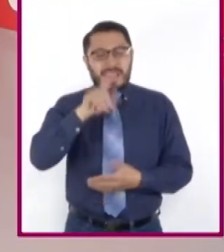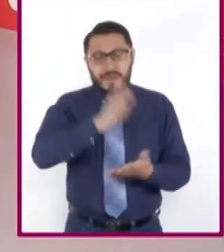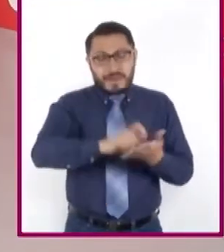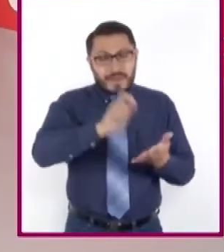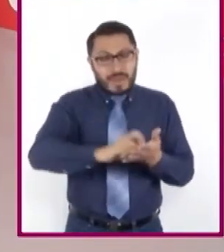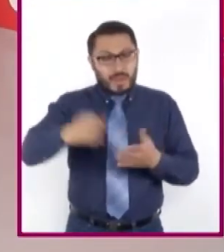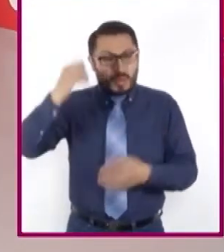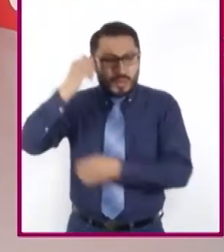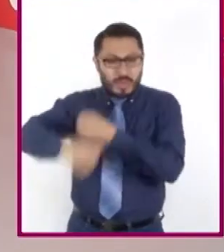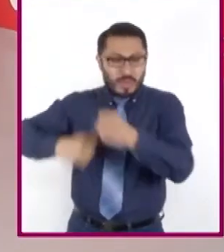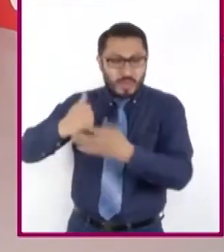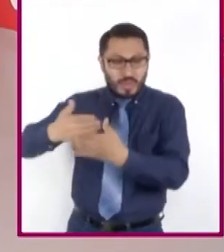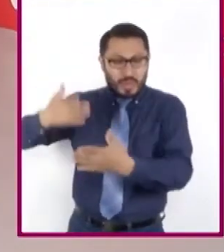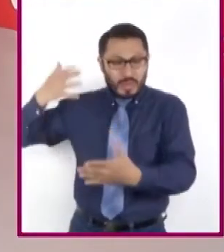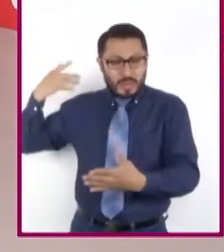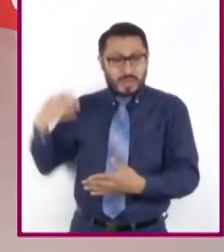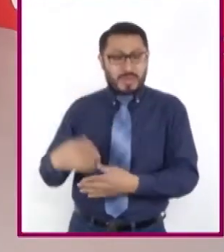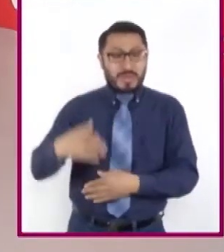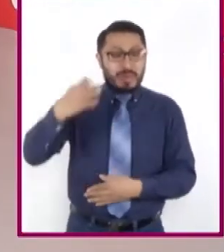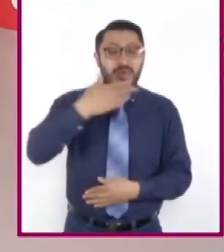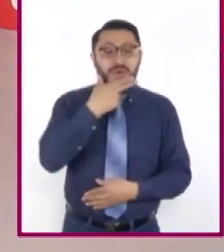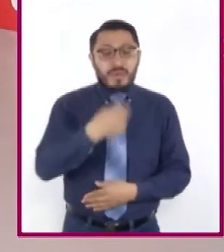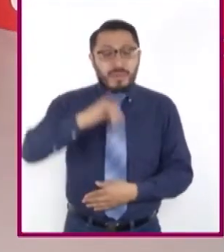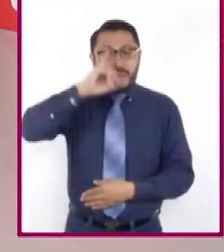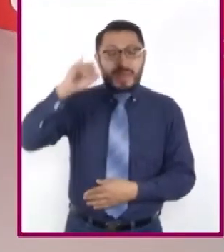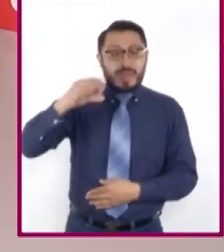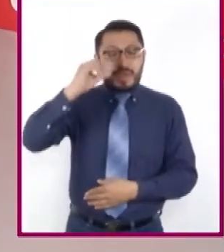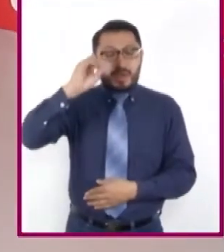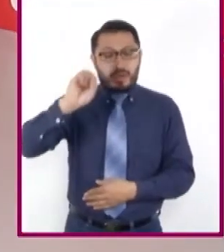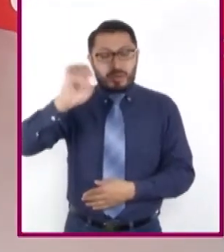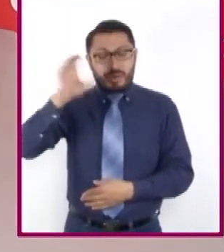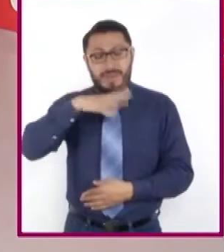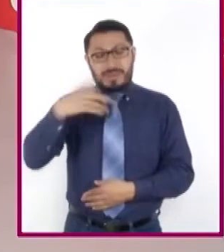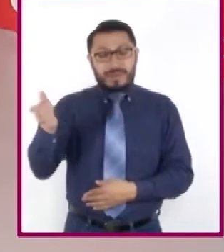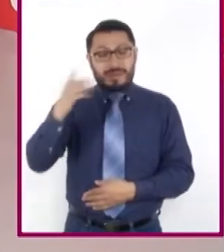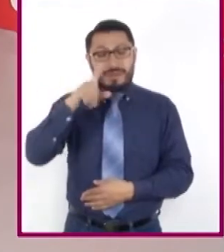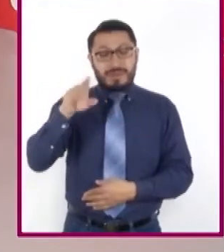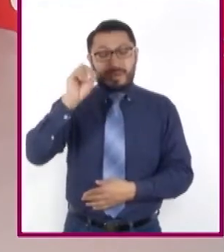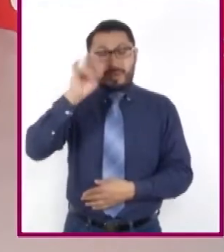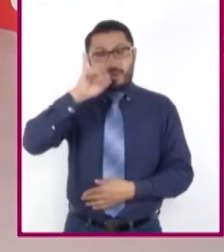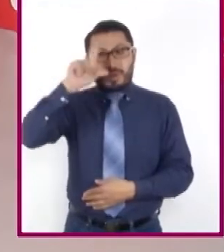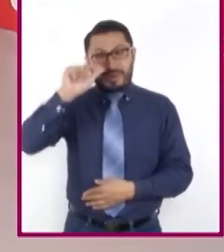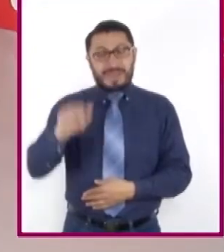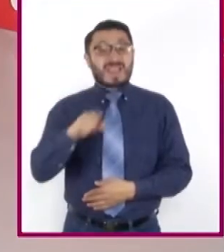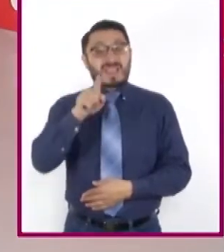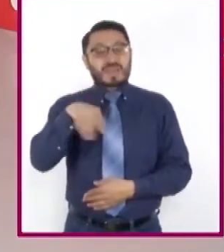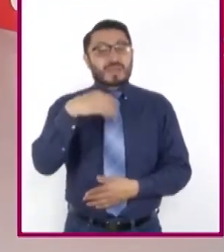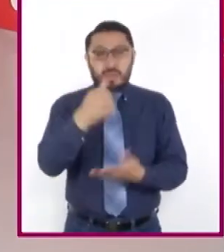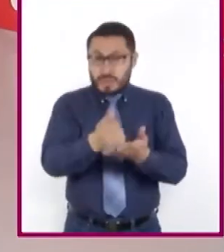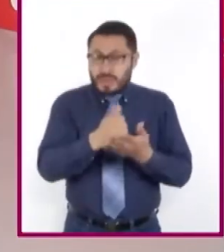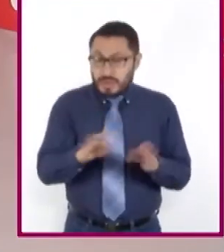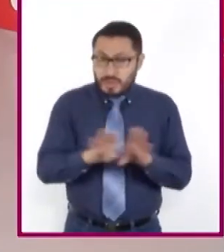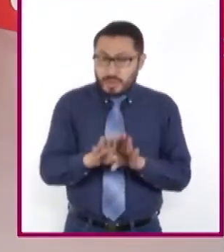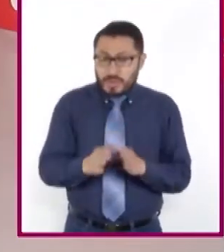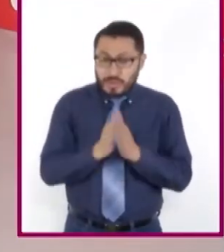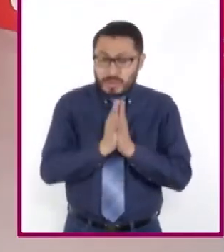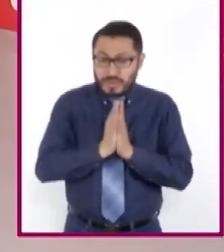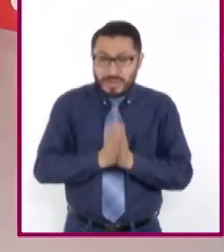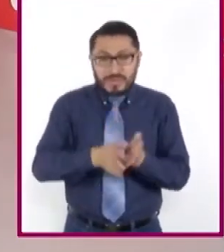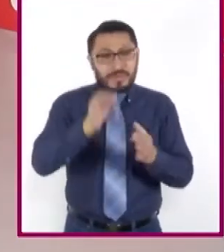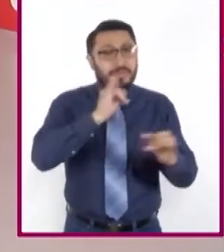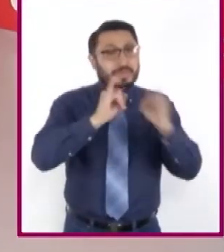Zorrilla. Hagamos con esto otro ejemplo. Emanuel, ¿podrías ayudarme a interpretar el personaje del comendador?